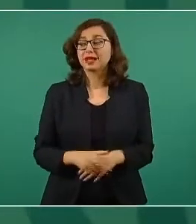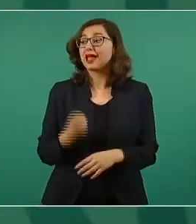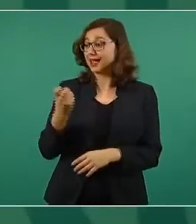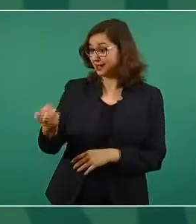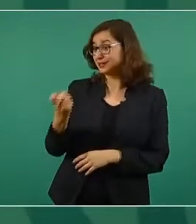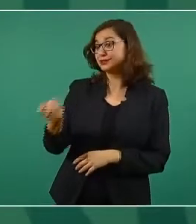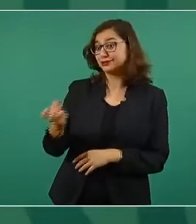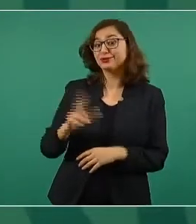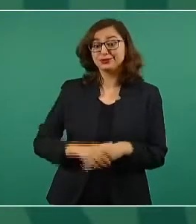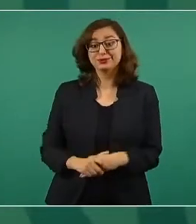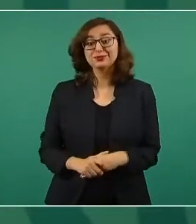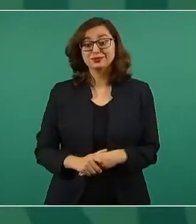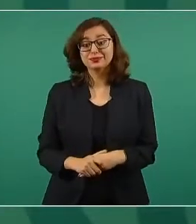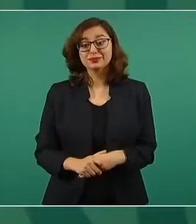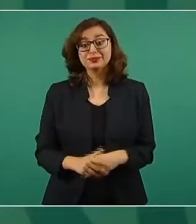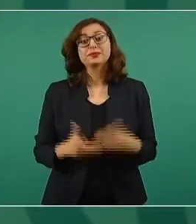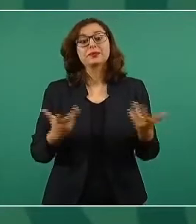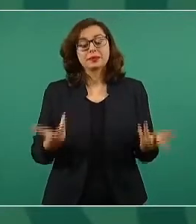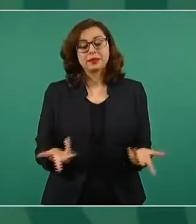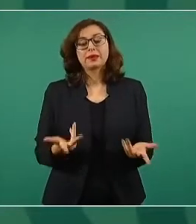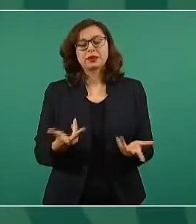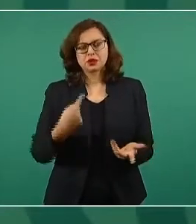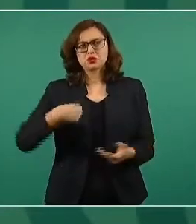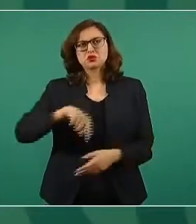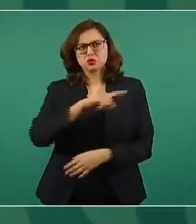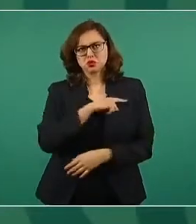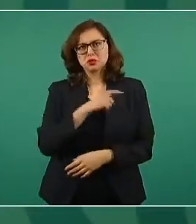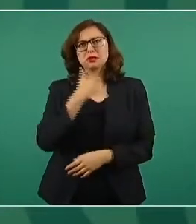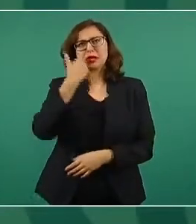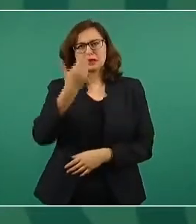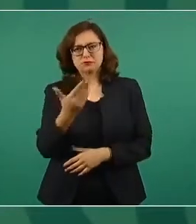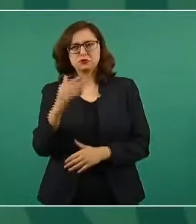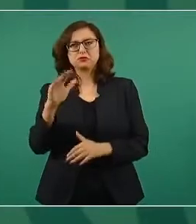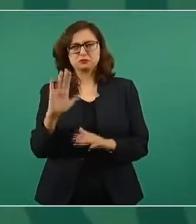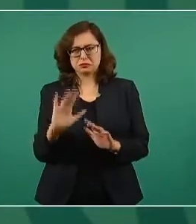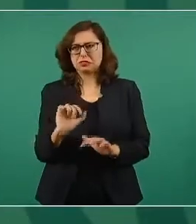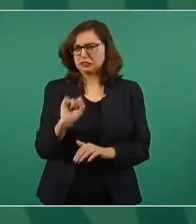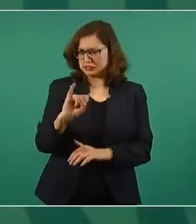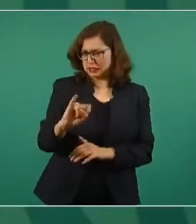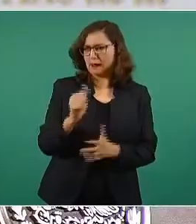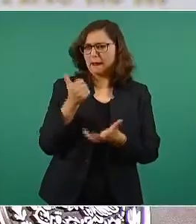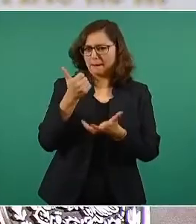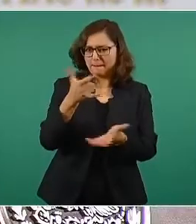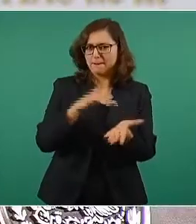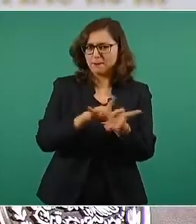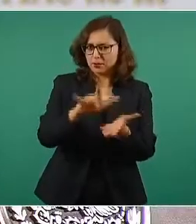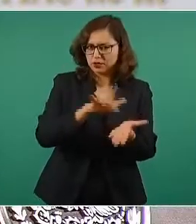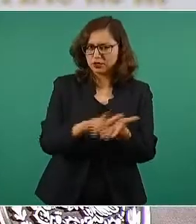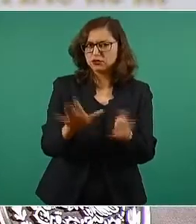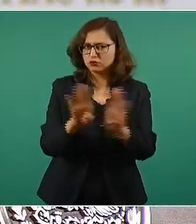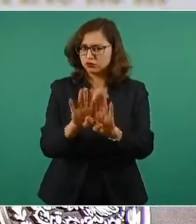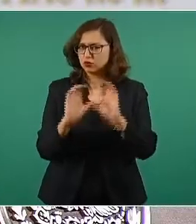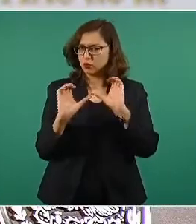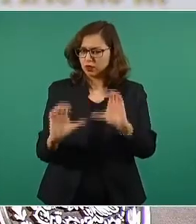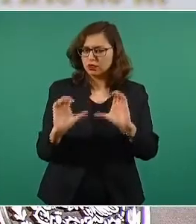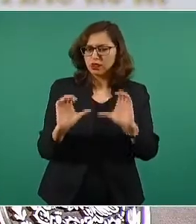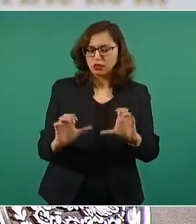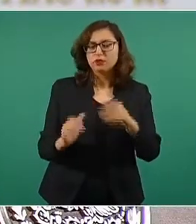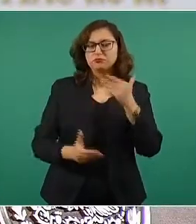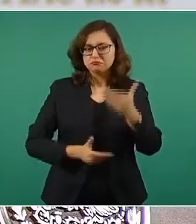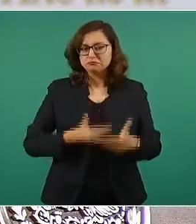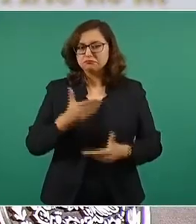de ayudar. Y el financiamiento, pues hay varias posibilidades.